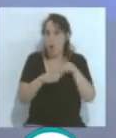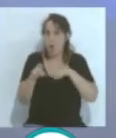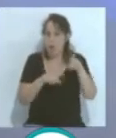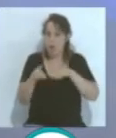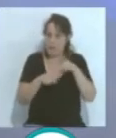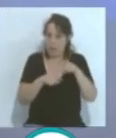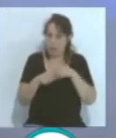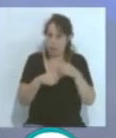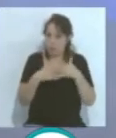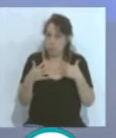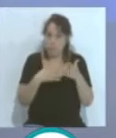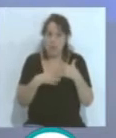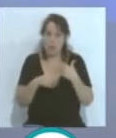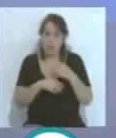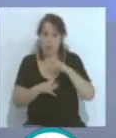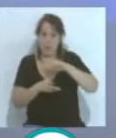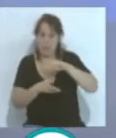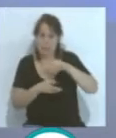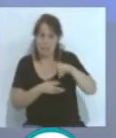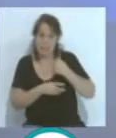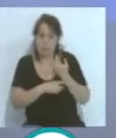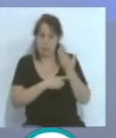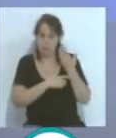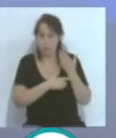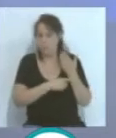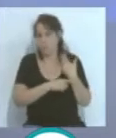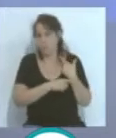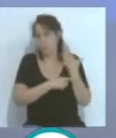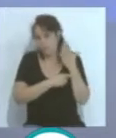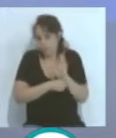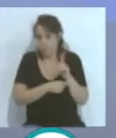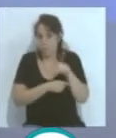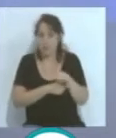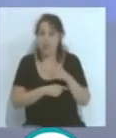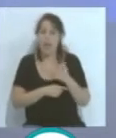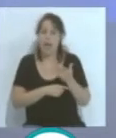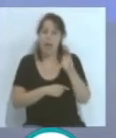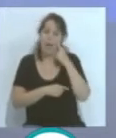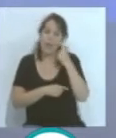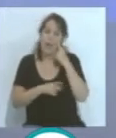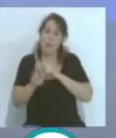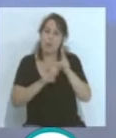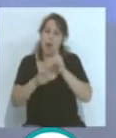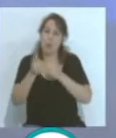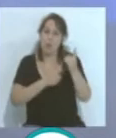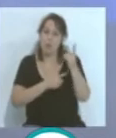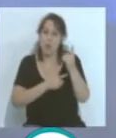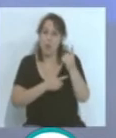también ayer en el informativo, y vamos a ver las respuestas de algunos de los